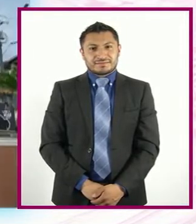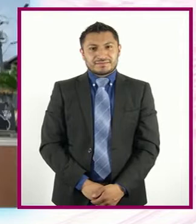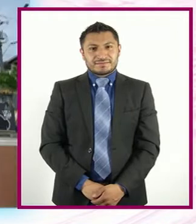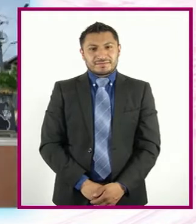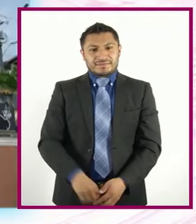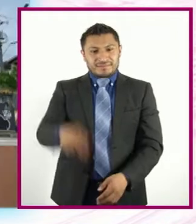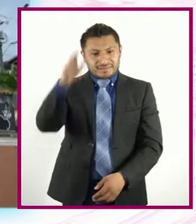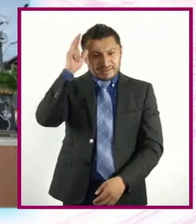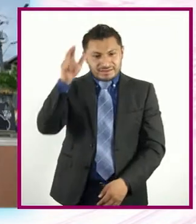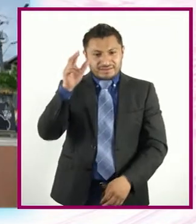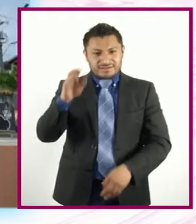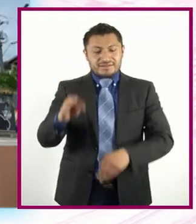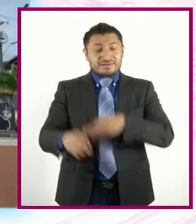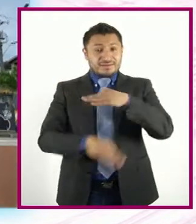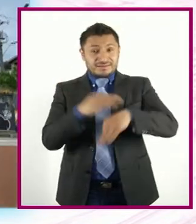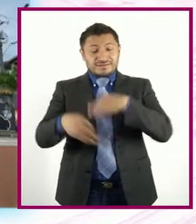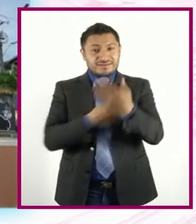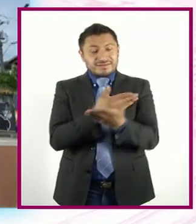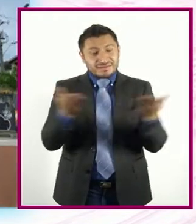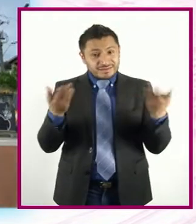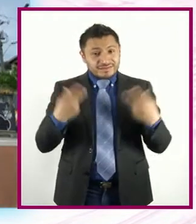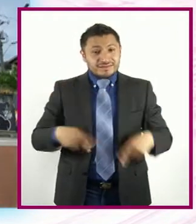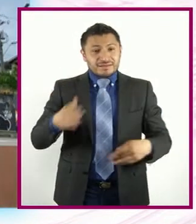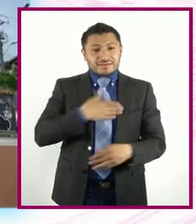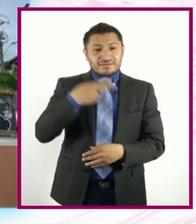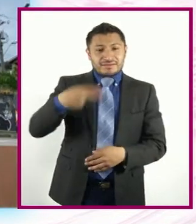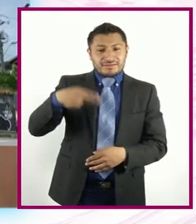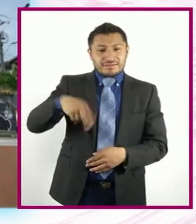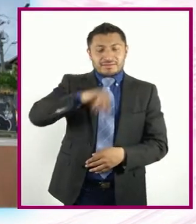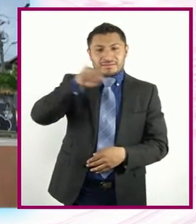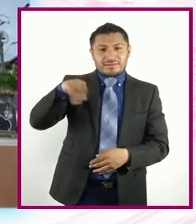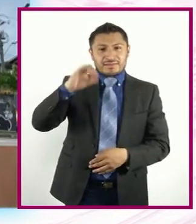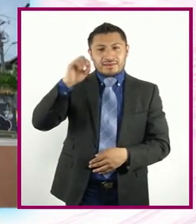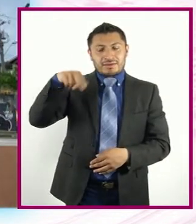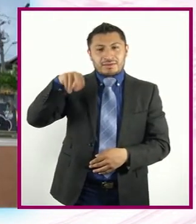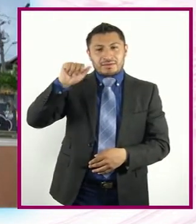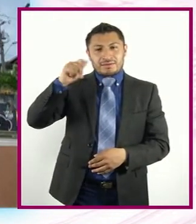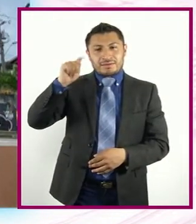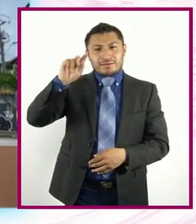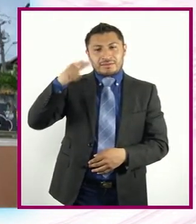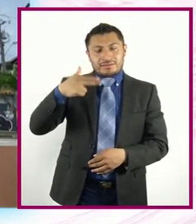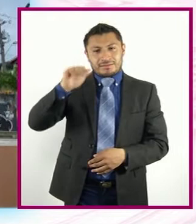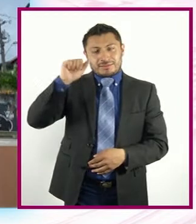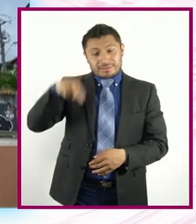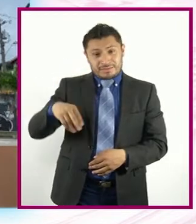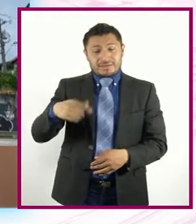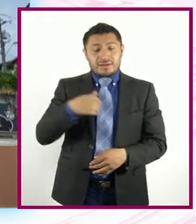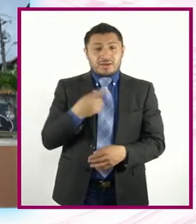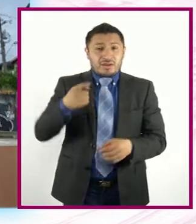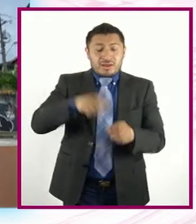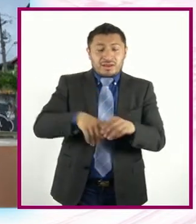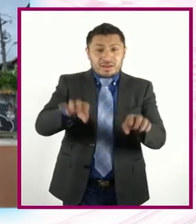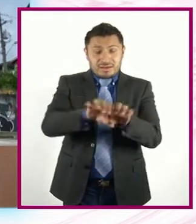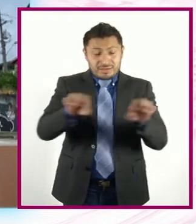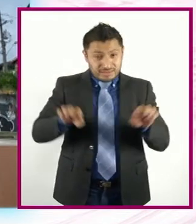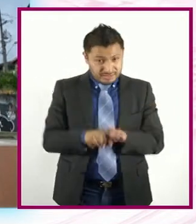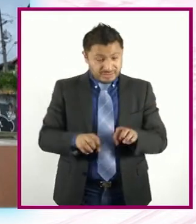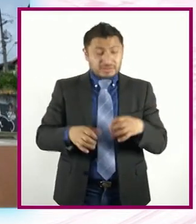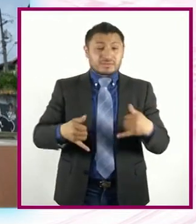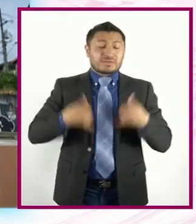Hola a todas Y a todos Mi nombre es Jonathan Yo soy integrante Del colectivo Imagineros De Medellín Colombia